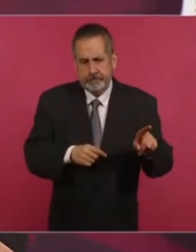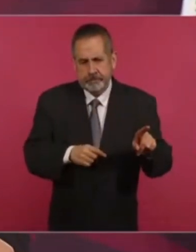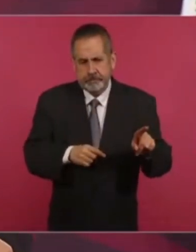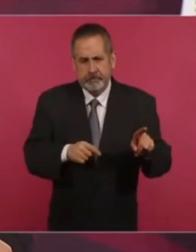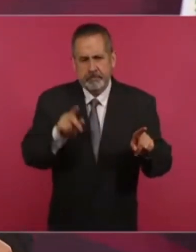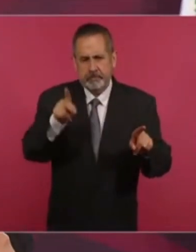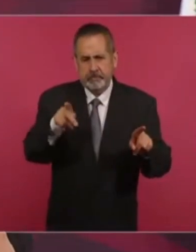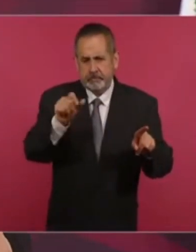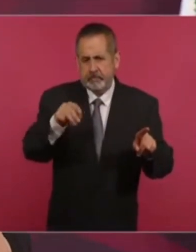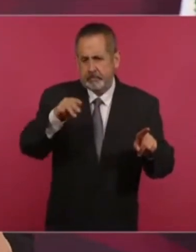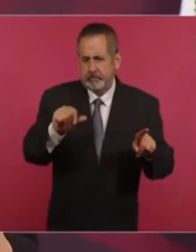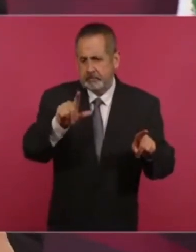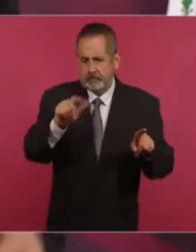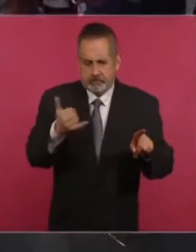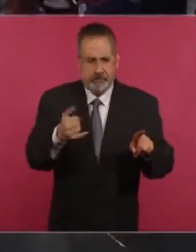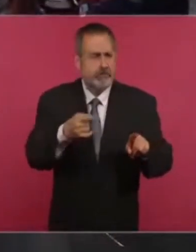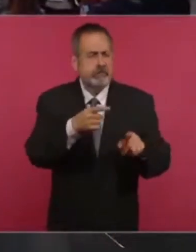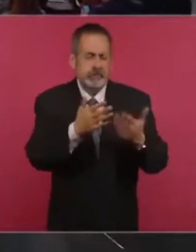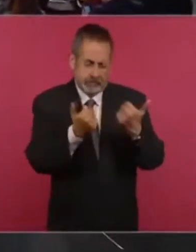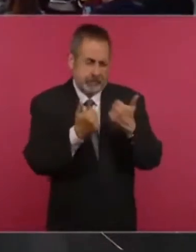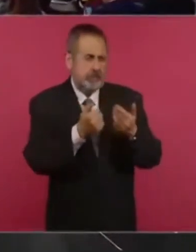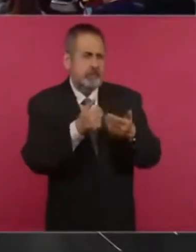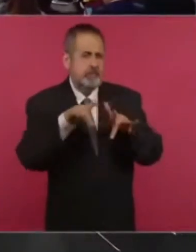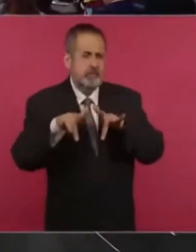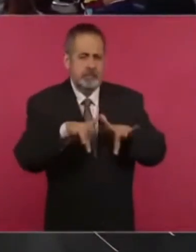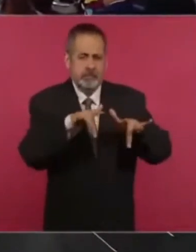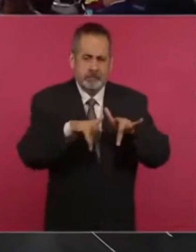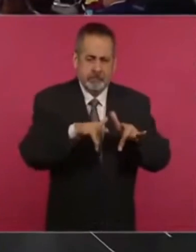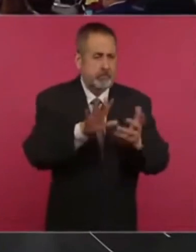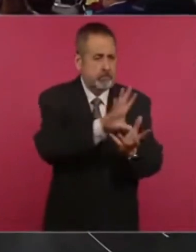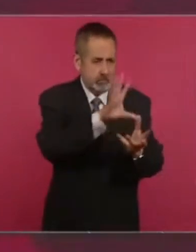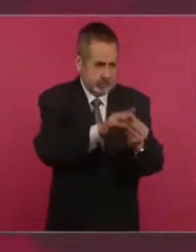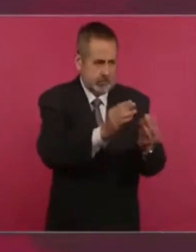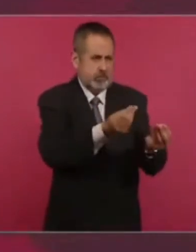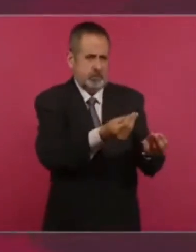Kamala Harris, que me enviara toda la información.